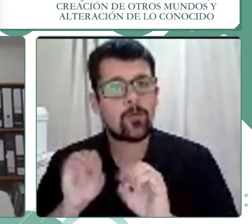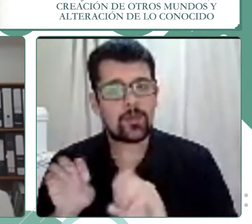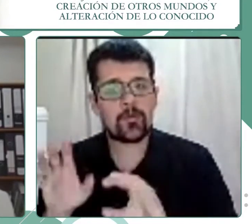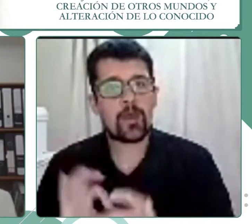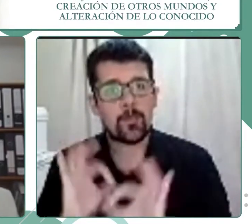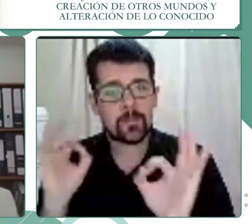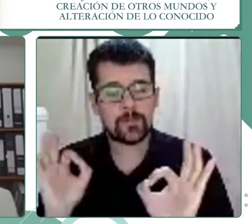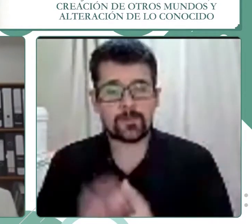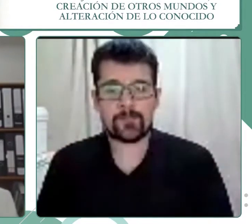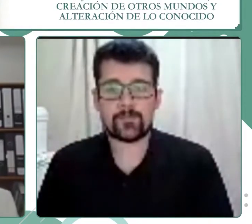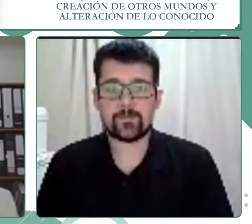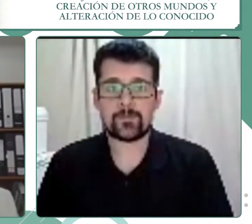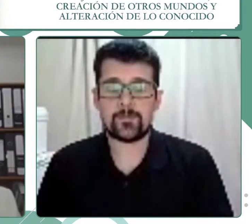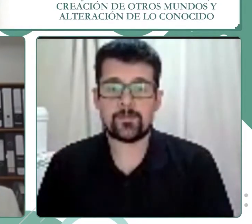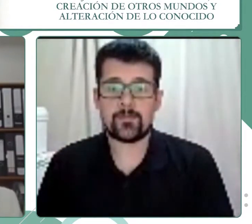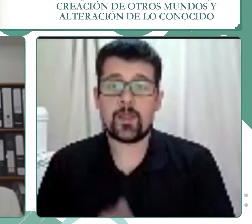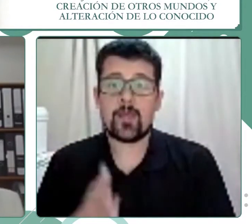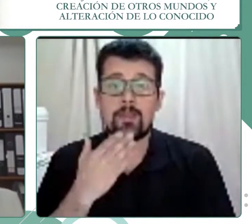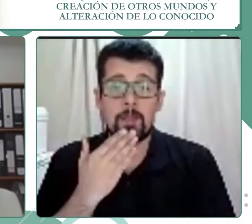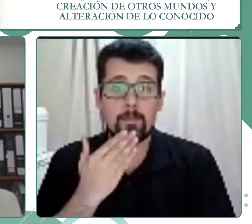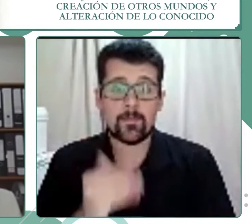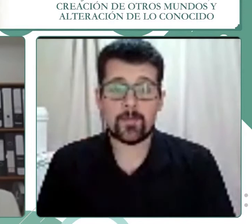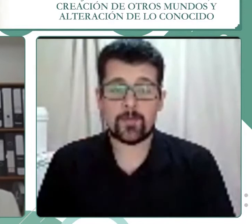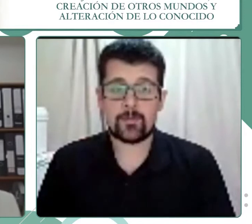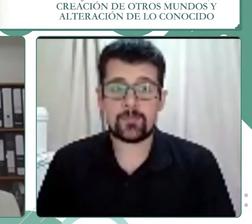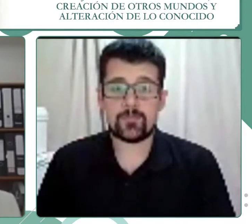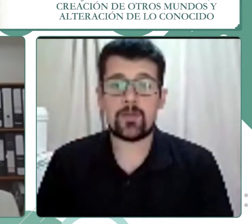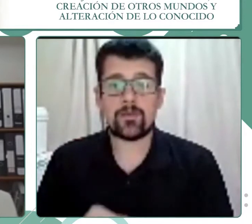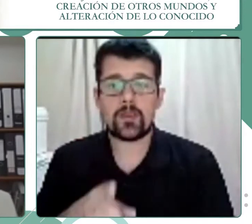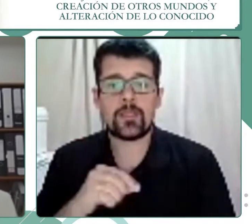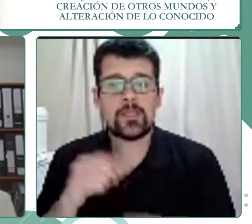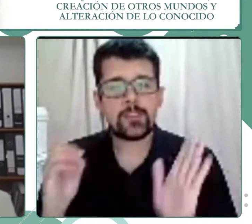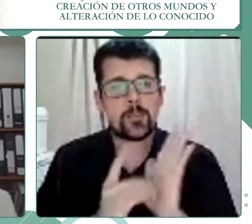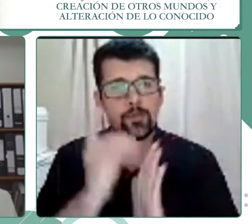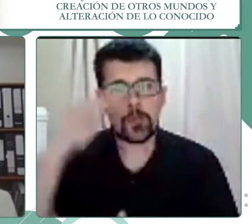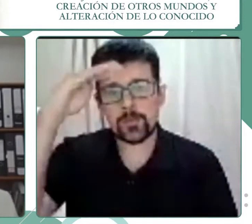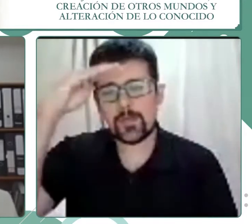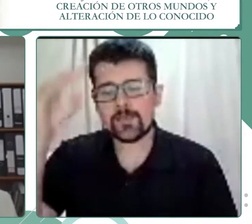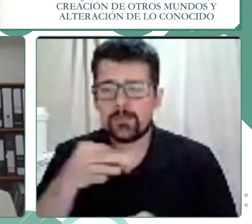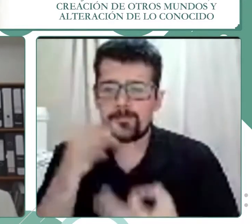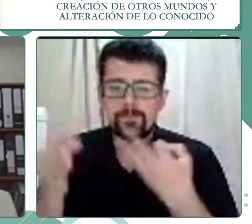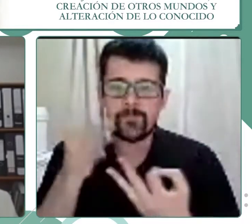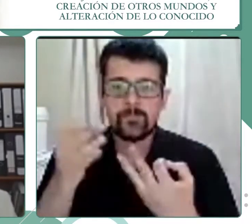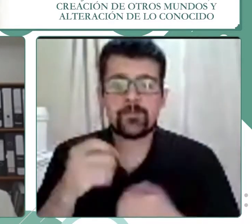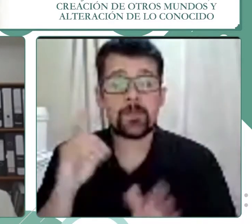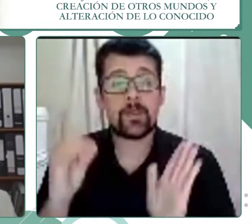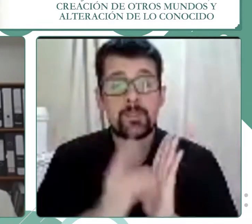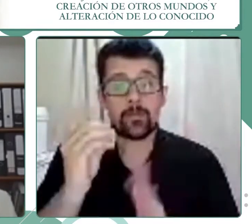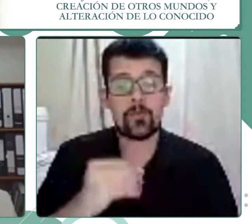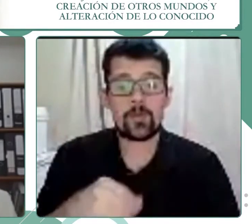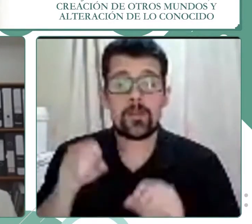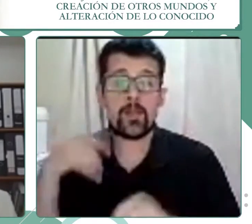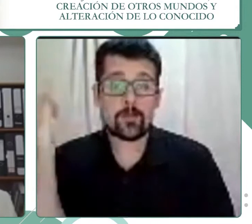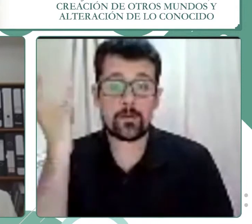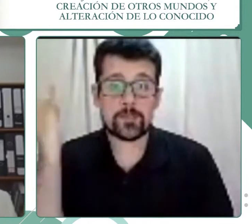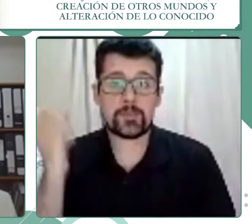especiales y tiene que desarrollar su experiencia en relatorías, en docencia de pregrado y posgrado, en la